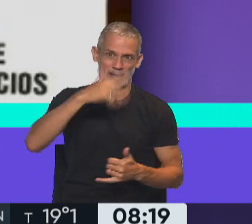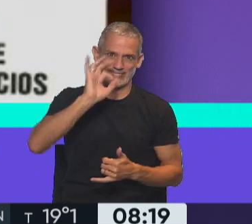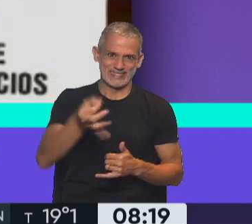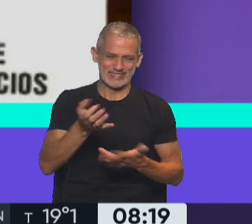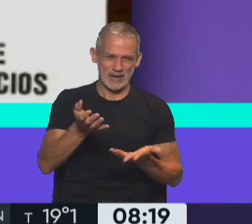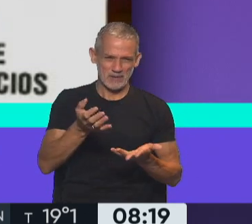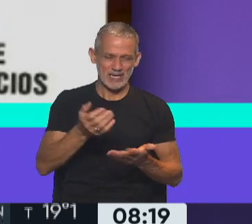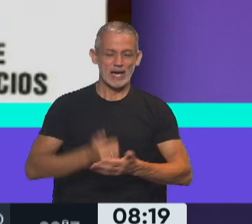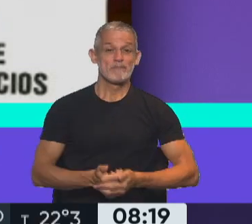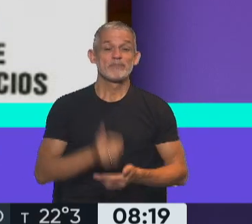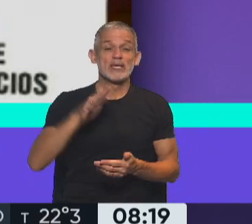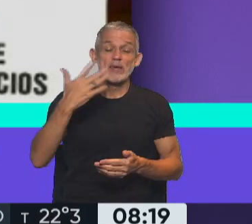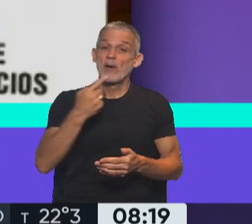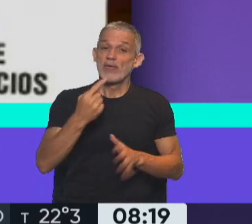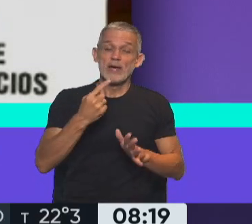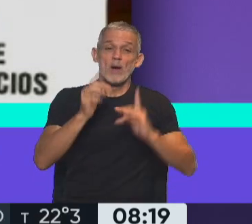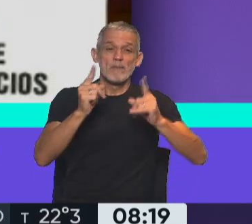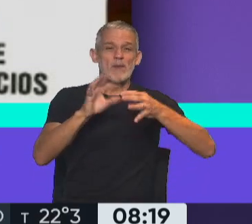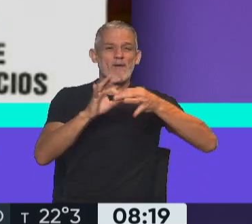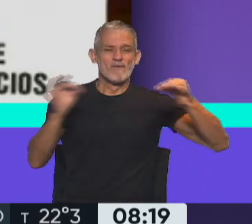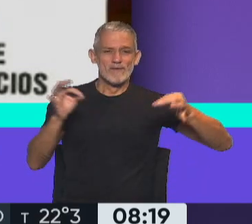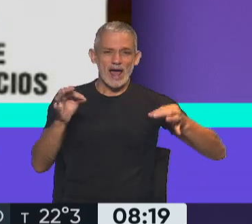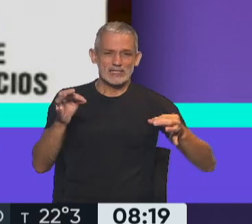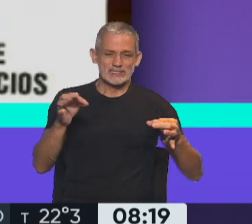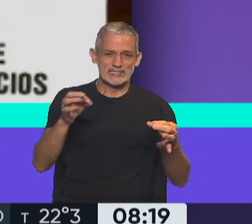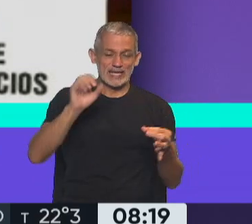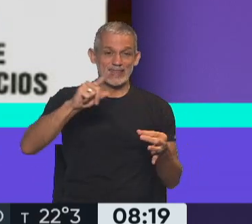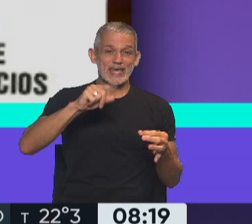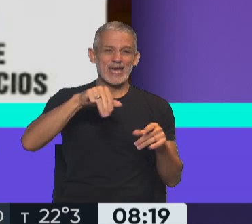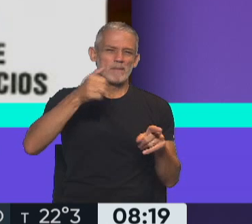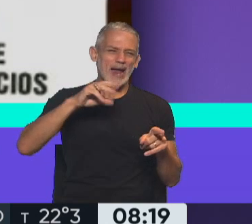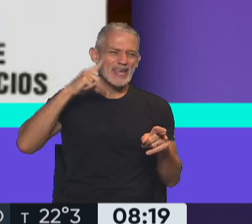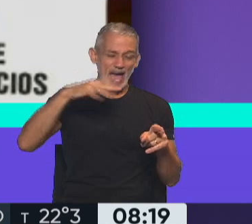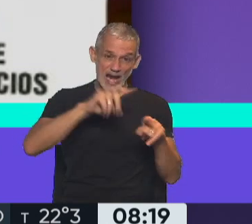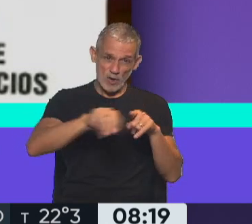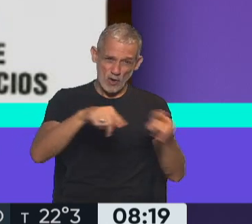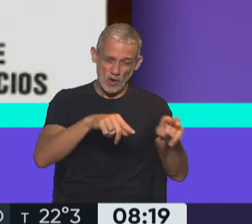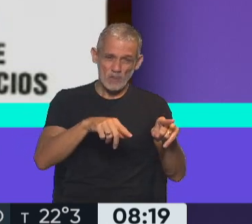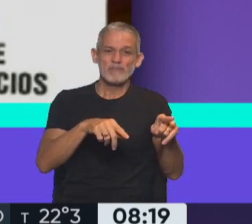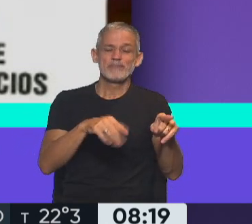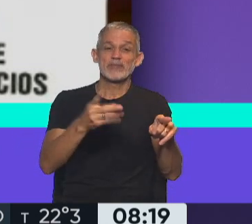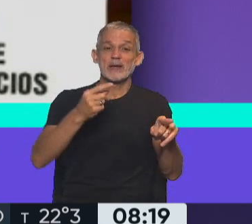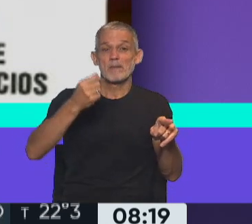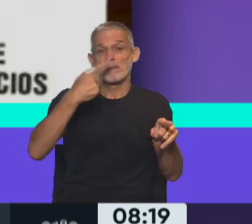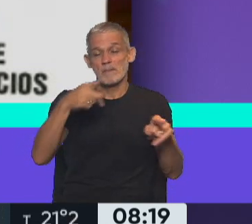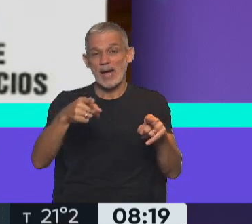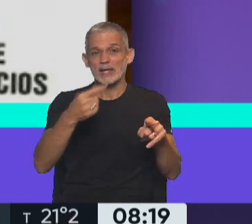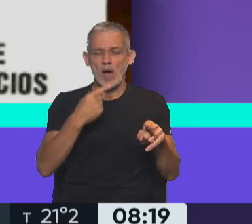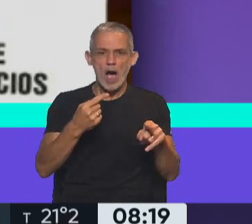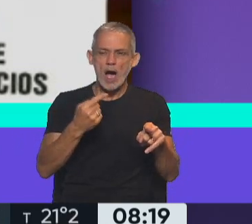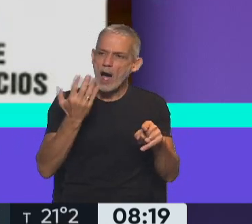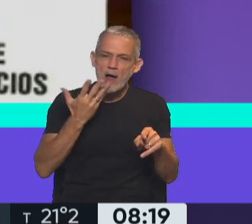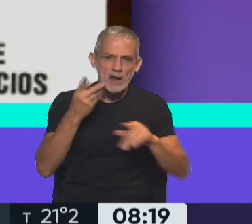todo, y después según la propia frase de Mariano Macri, Mauricio se enamora del